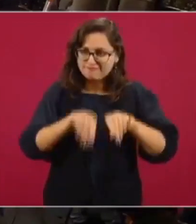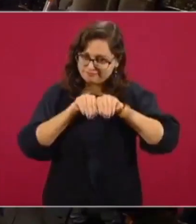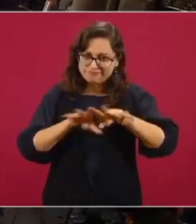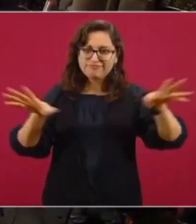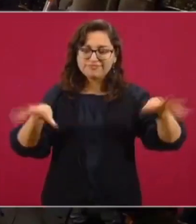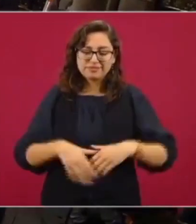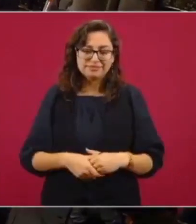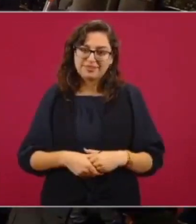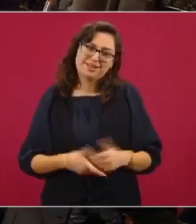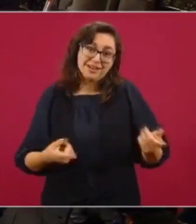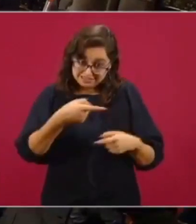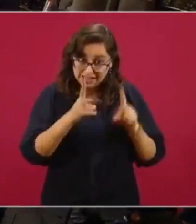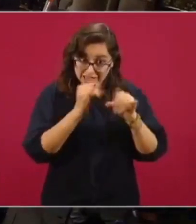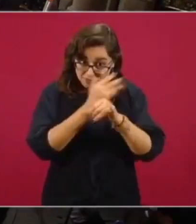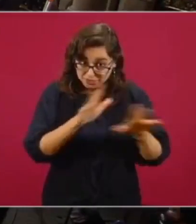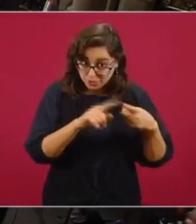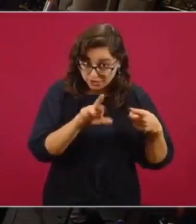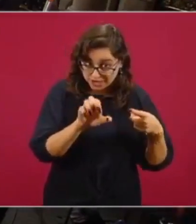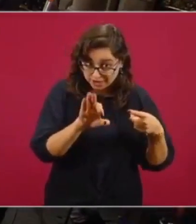No lo va sacar el reforma.